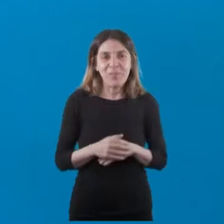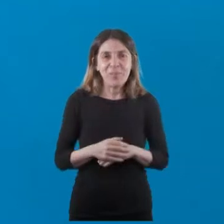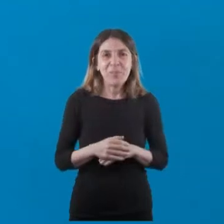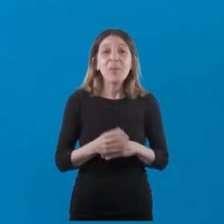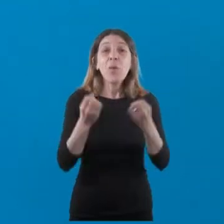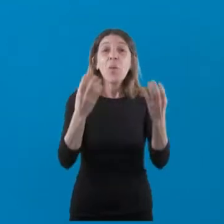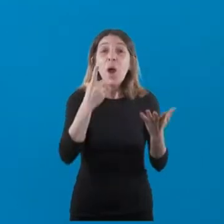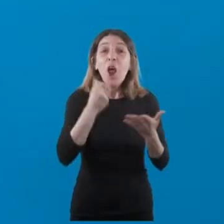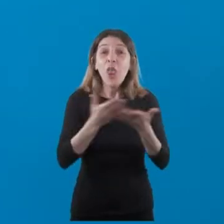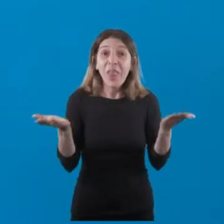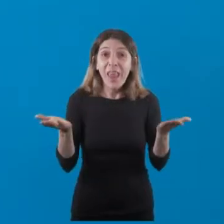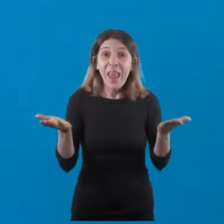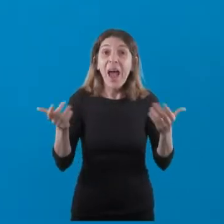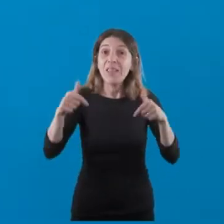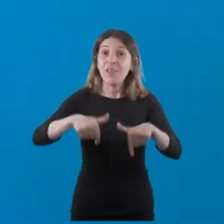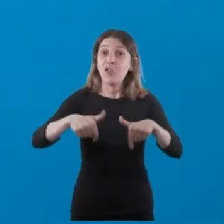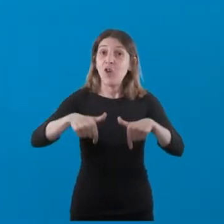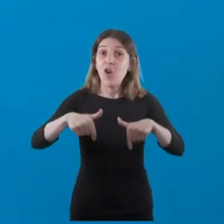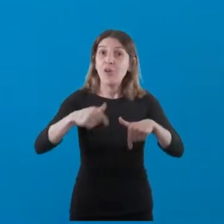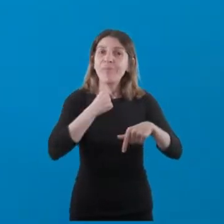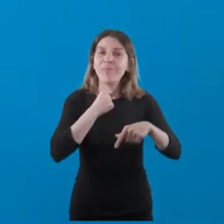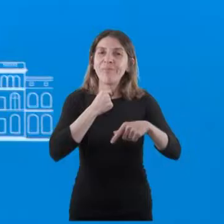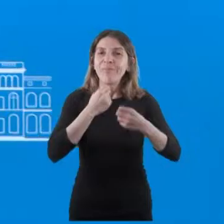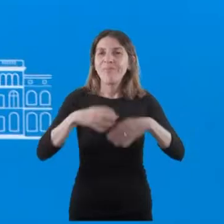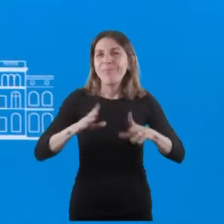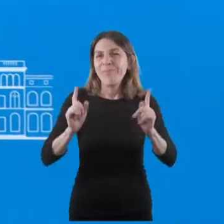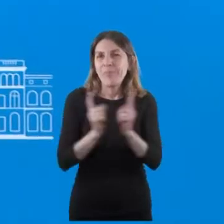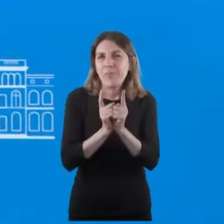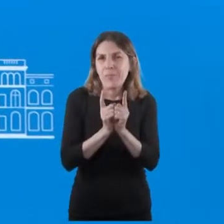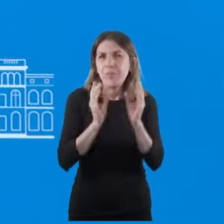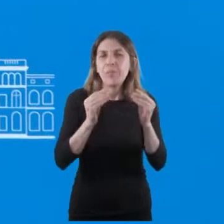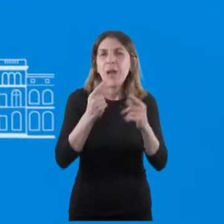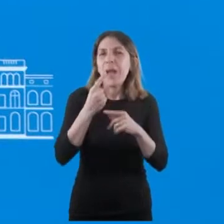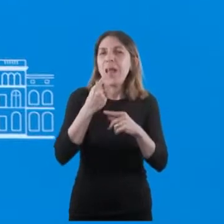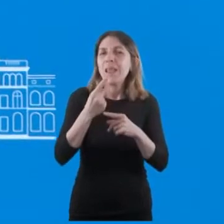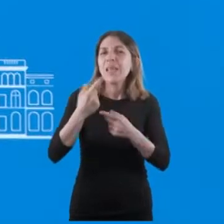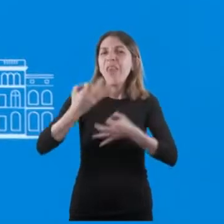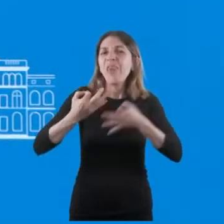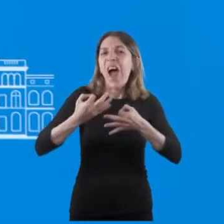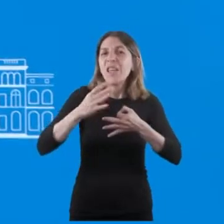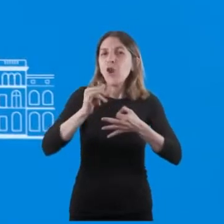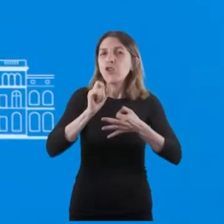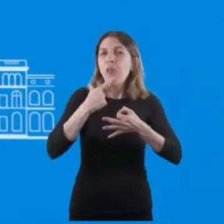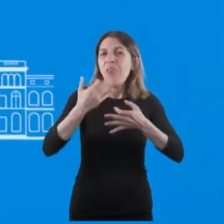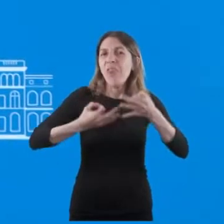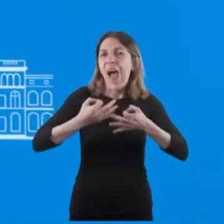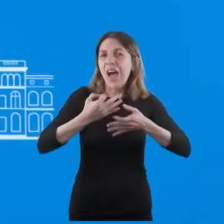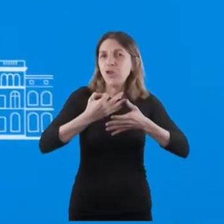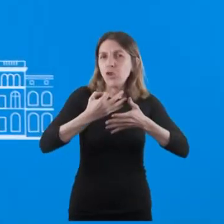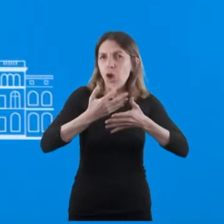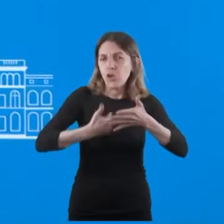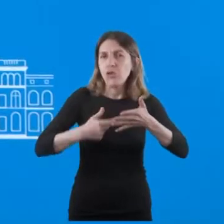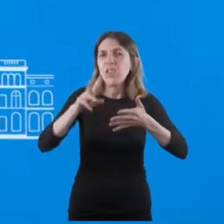Bueno, muy buenos días. Hoy quería comenzar brevemente por decirles que los últimos datos que tenemos esta vez con respecto al